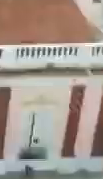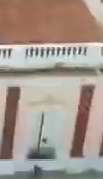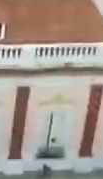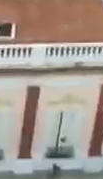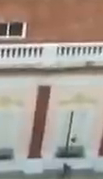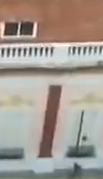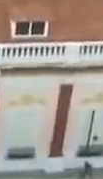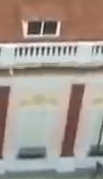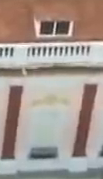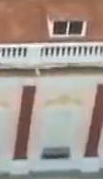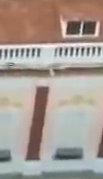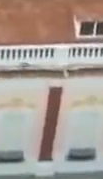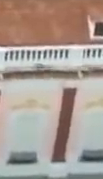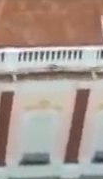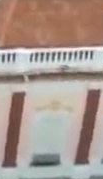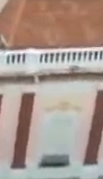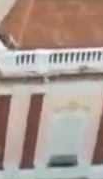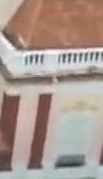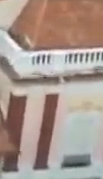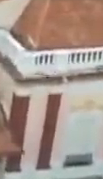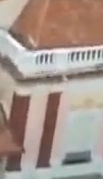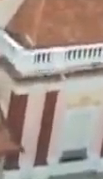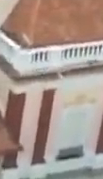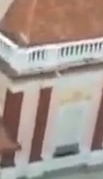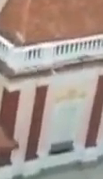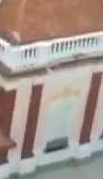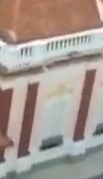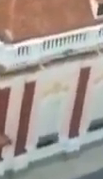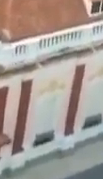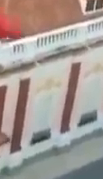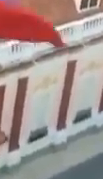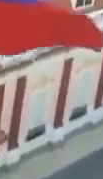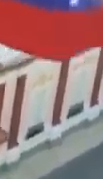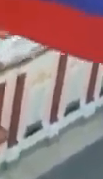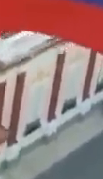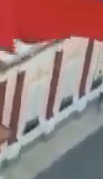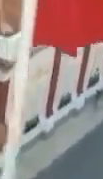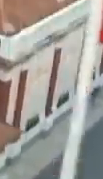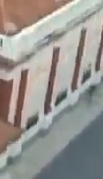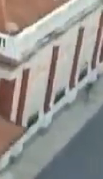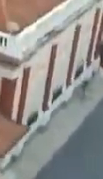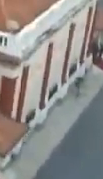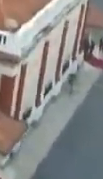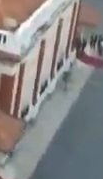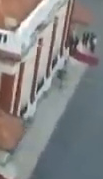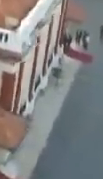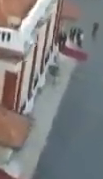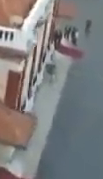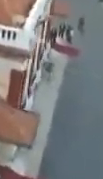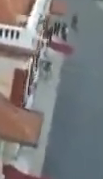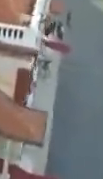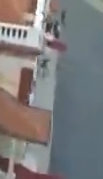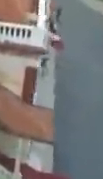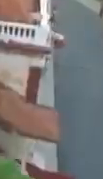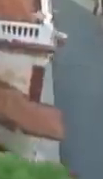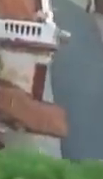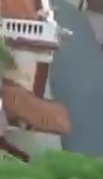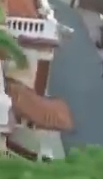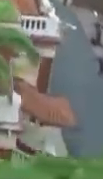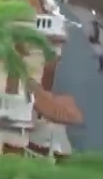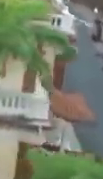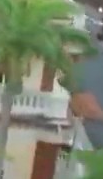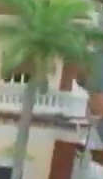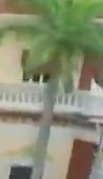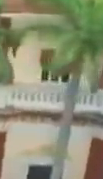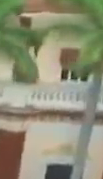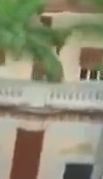A esta hora transmitimos desde el Salón Ayacucho de Palacio de Miraflores cuando se desarrolla la agenda de trabajo presidencial de este lunes 24 de